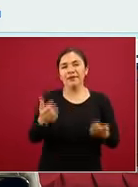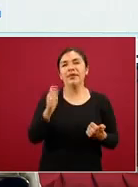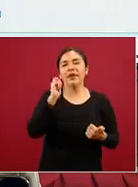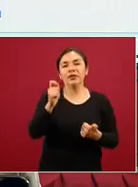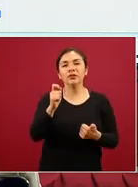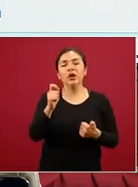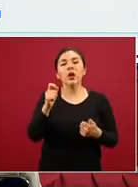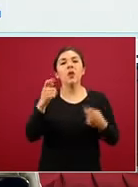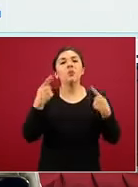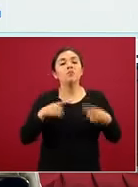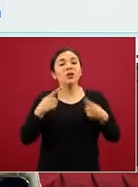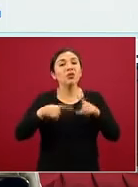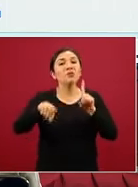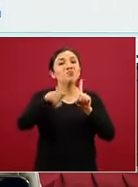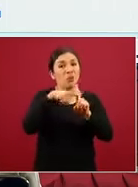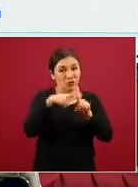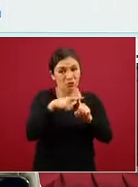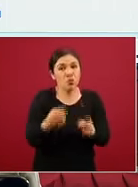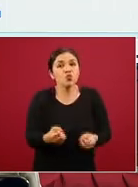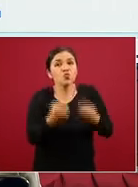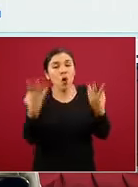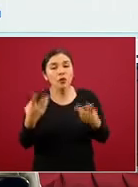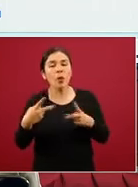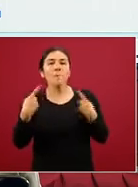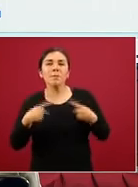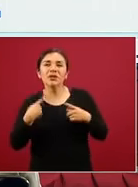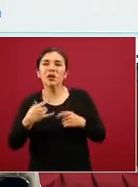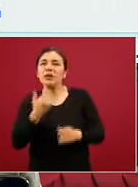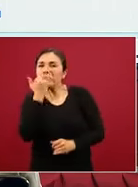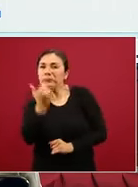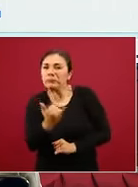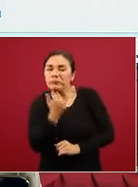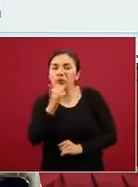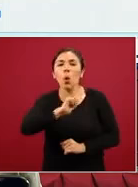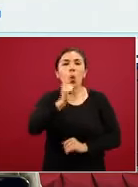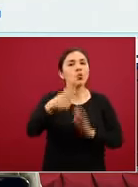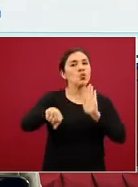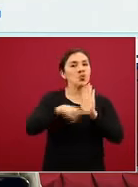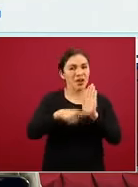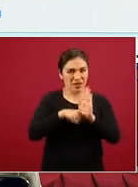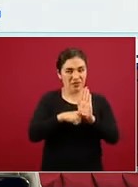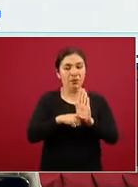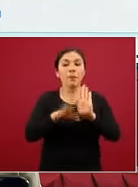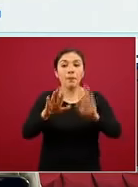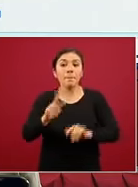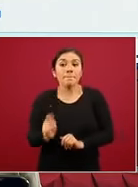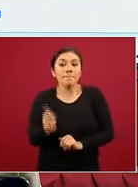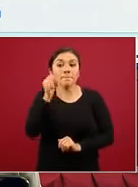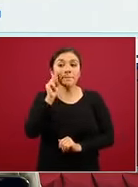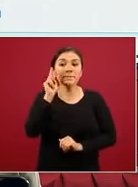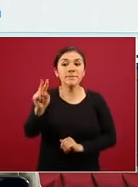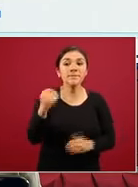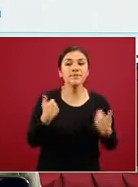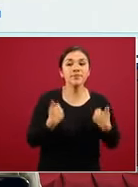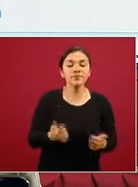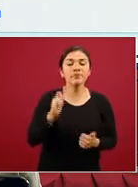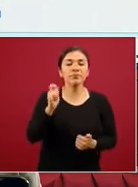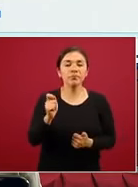la parte de los casos positivos, a los casos sospechosos y a los casos negativos. Iniciaremos pues